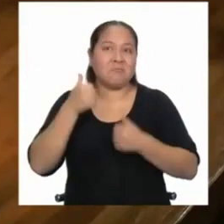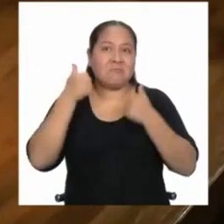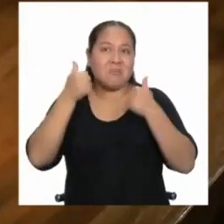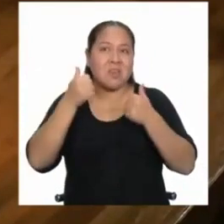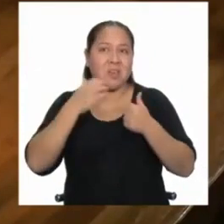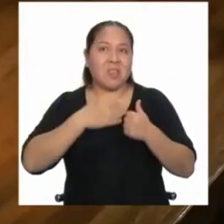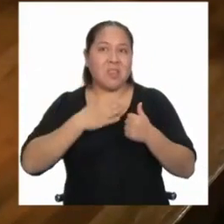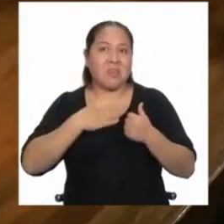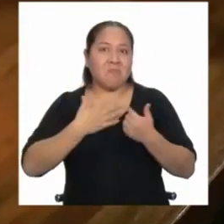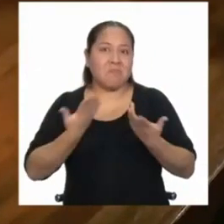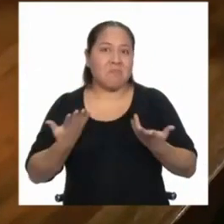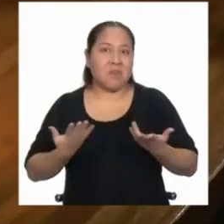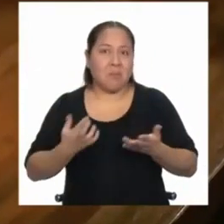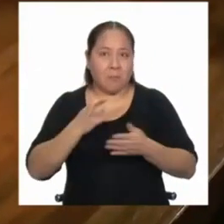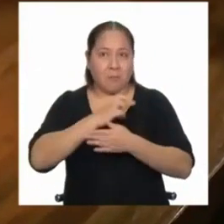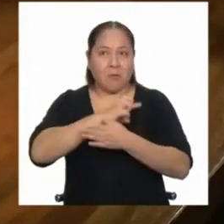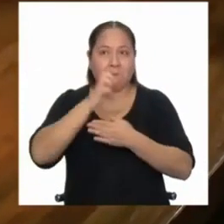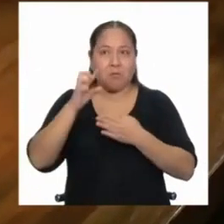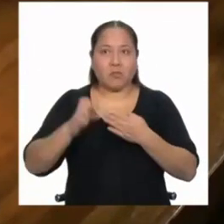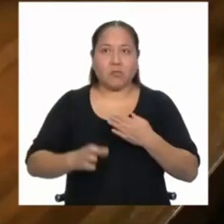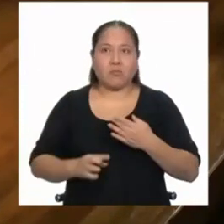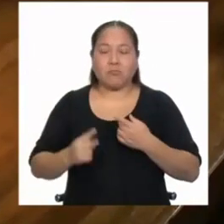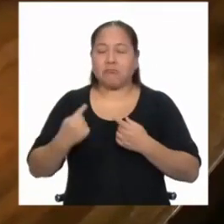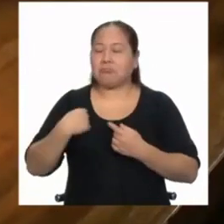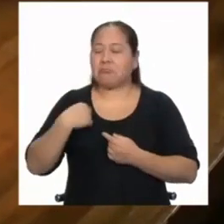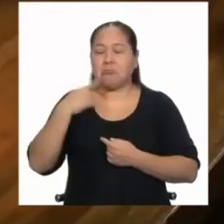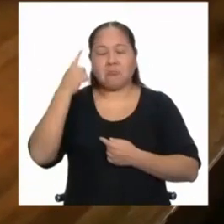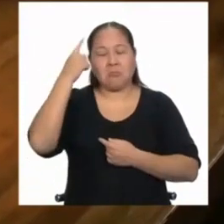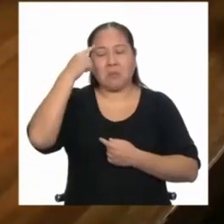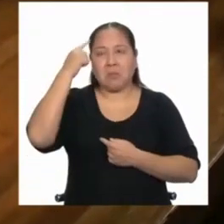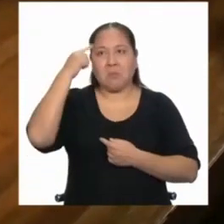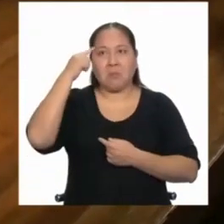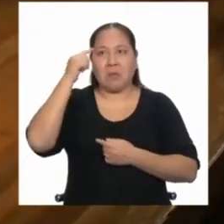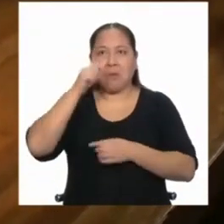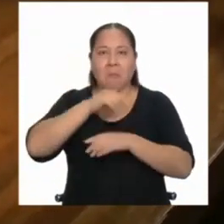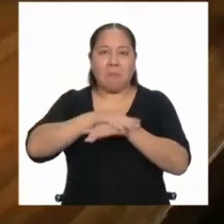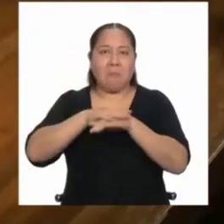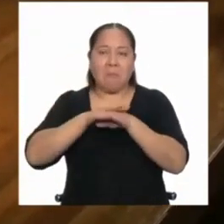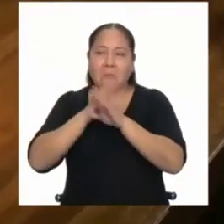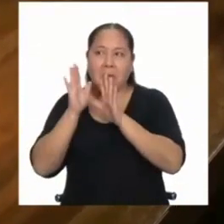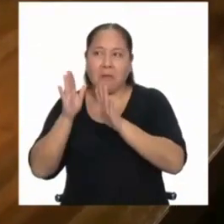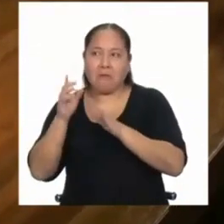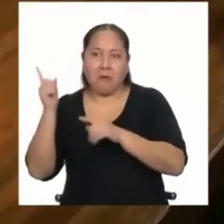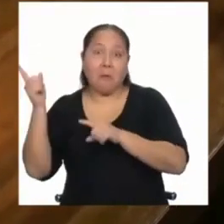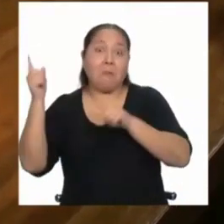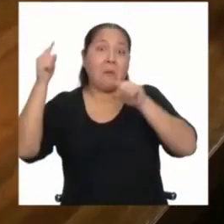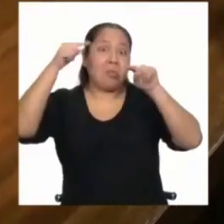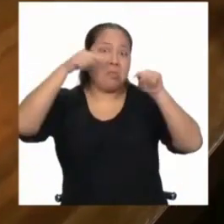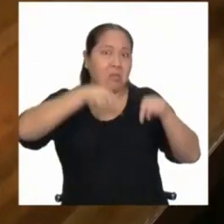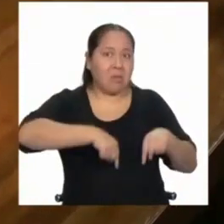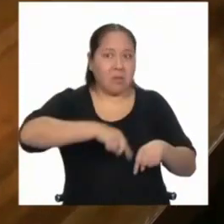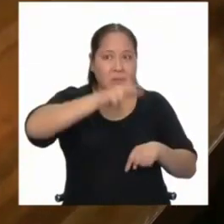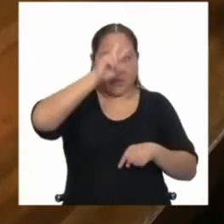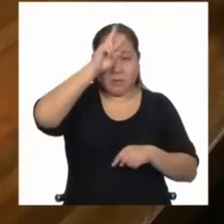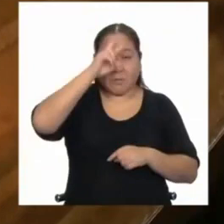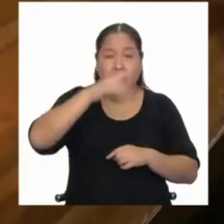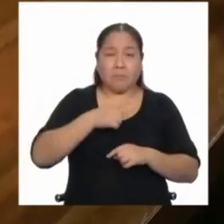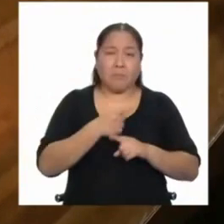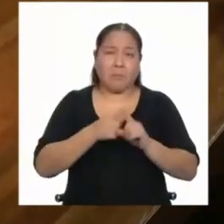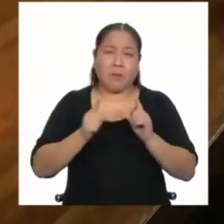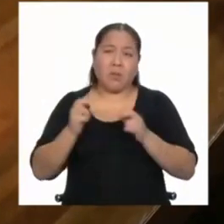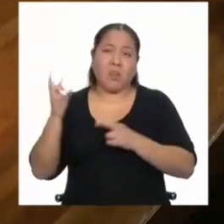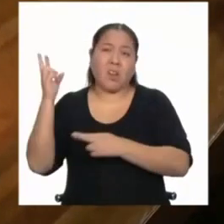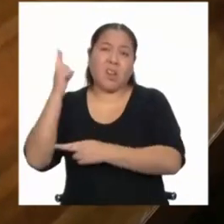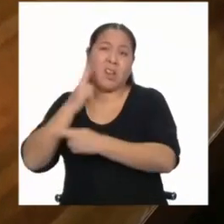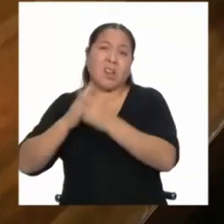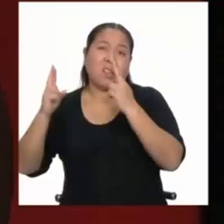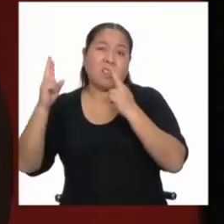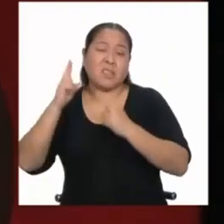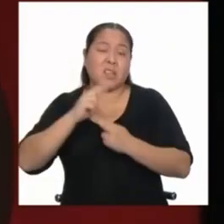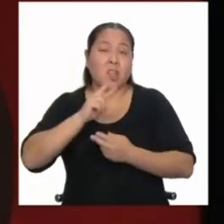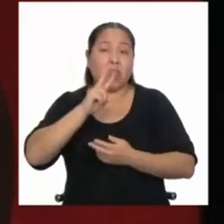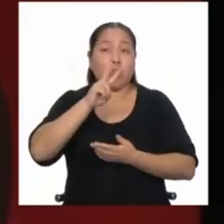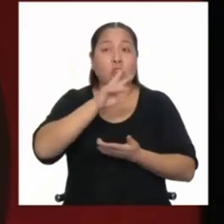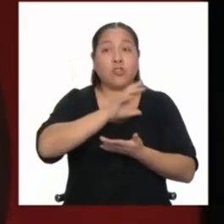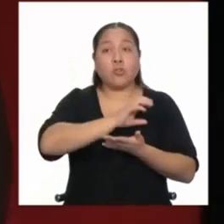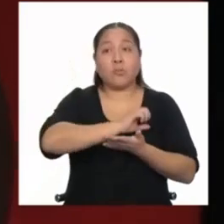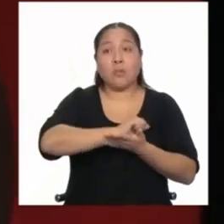y no tenía ningún absoluto plan de venir al Perú en ese momento. Pero regresé por dos meses de vacaciones,